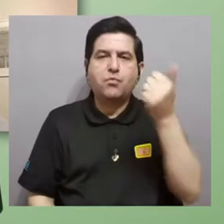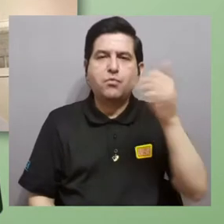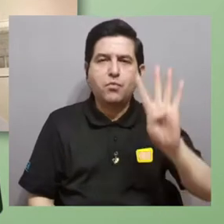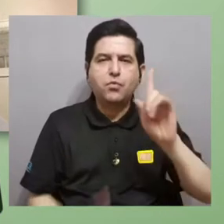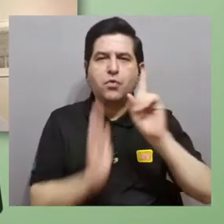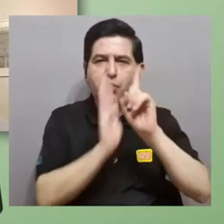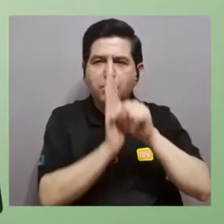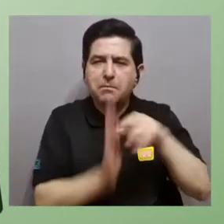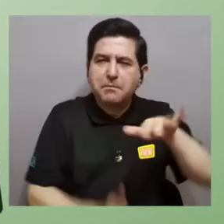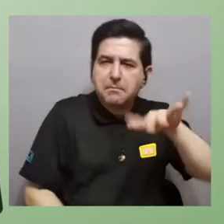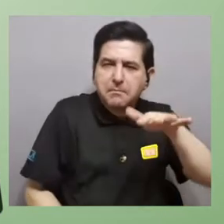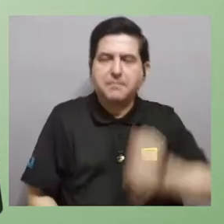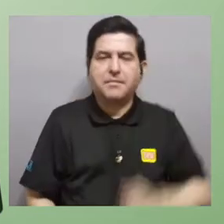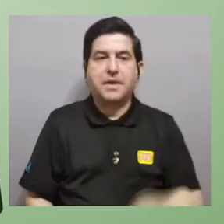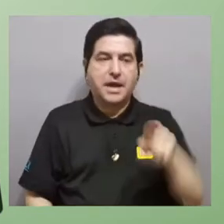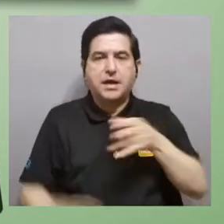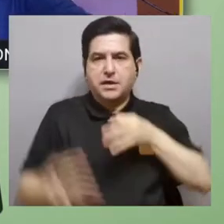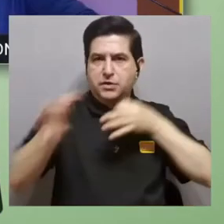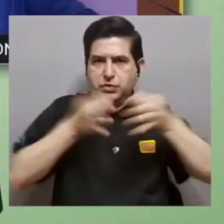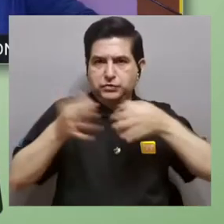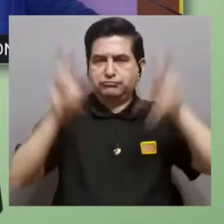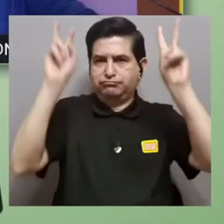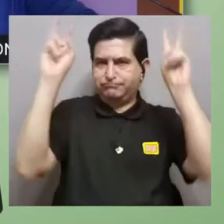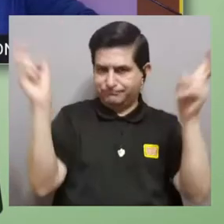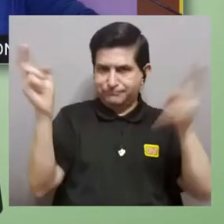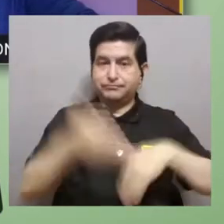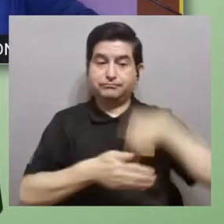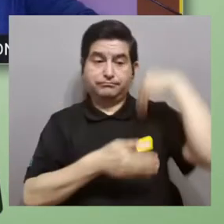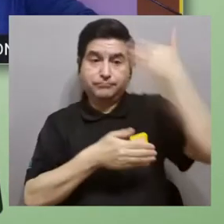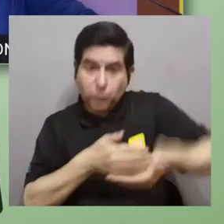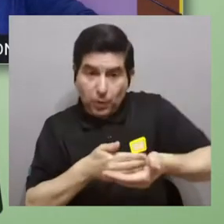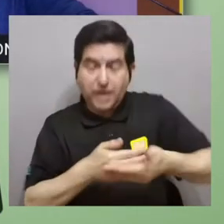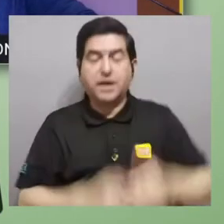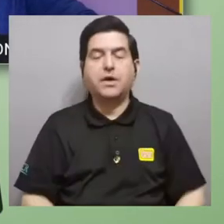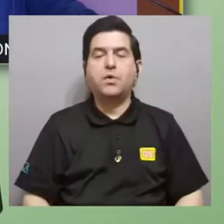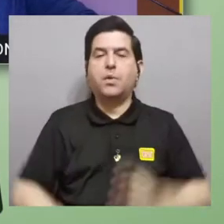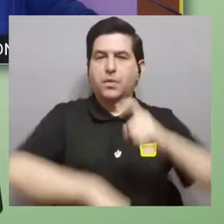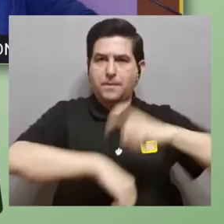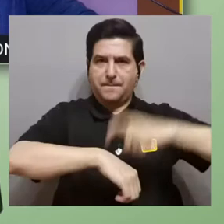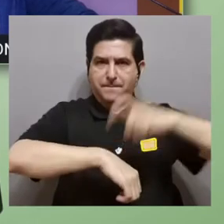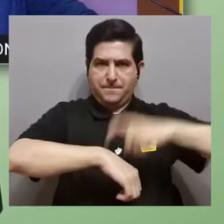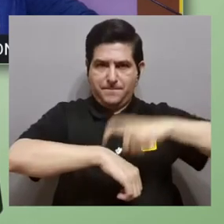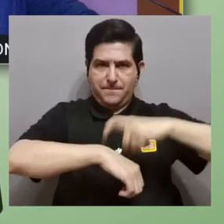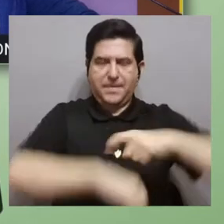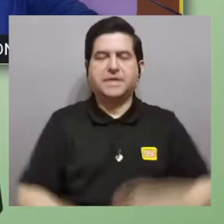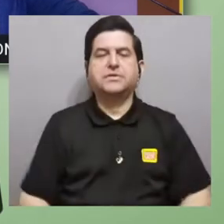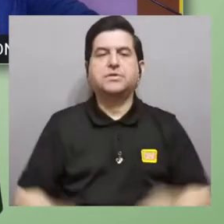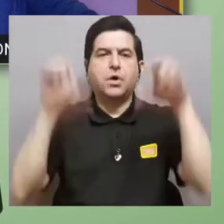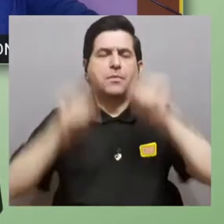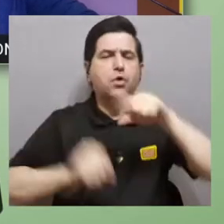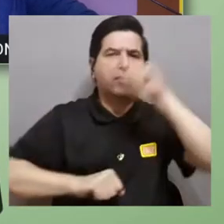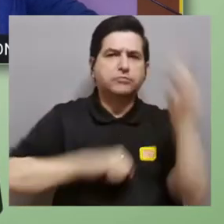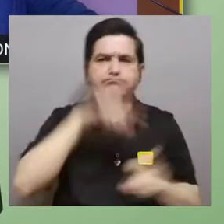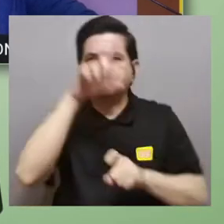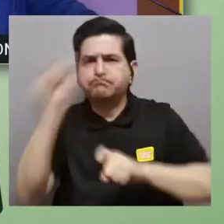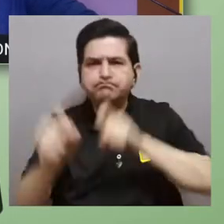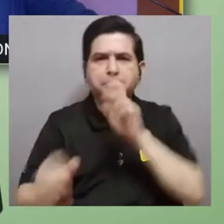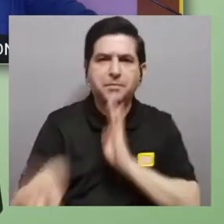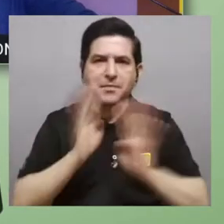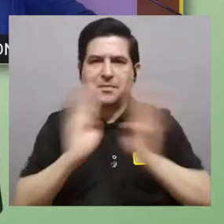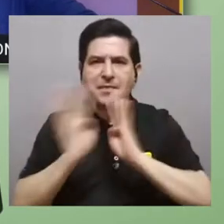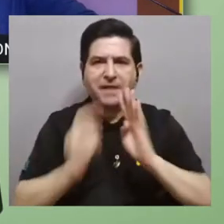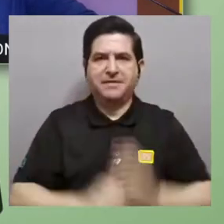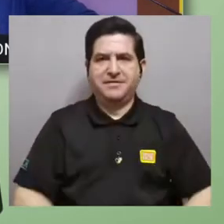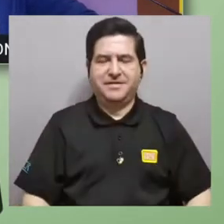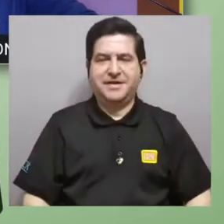14 minutos aproximadamente donde nos van a exponer su tema y luego vamos a tener un momento también un tiempo de preguntas para